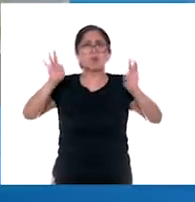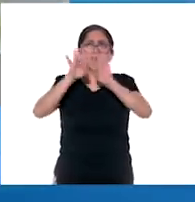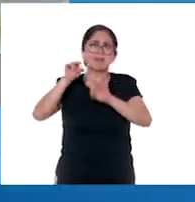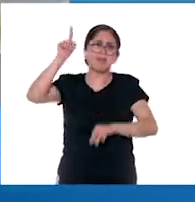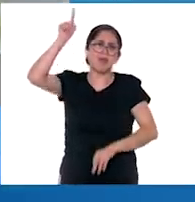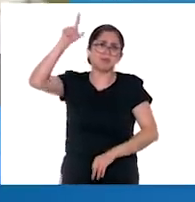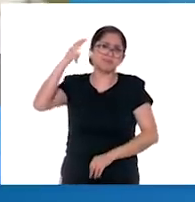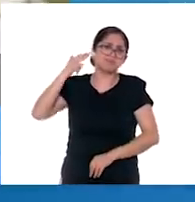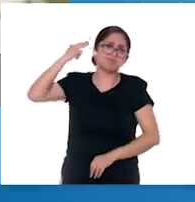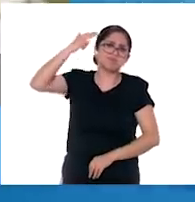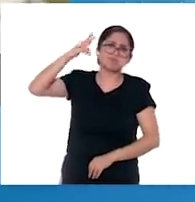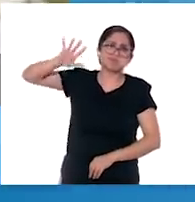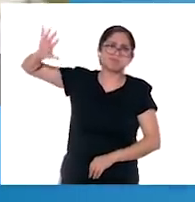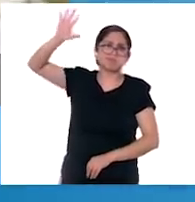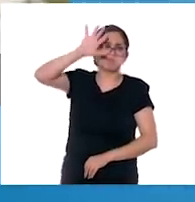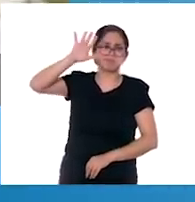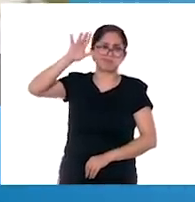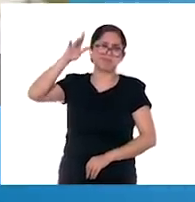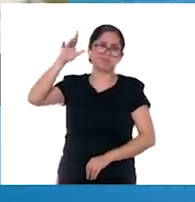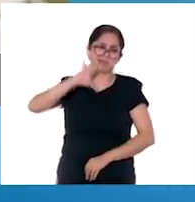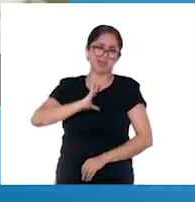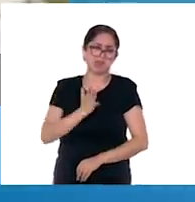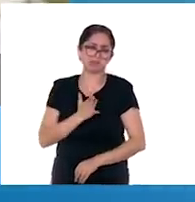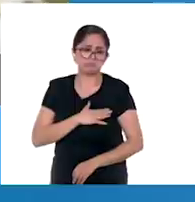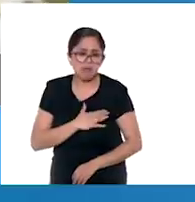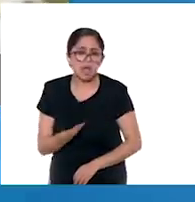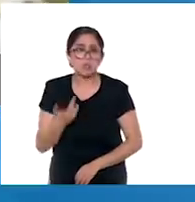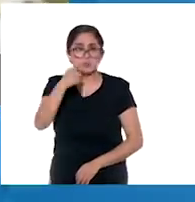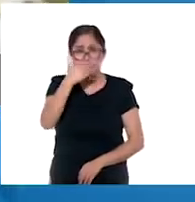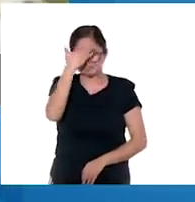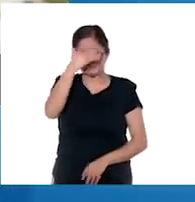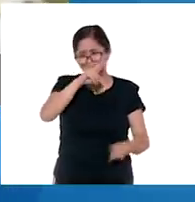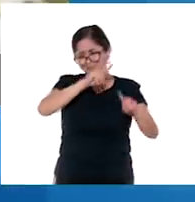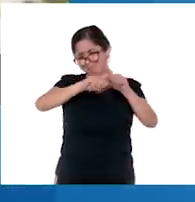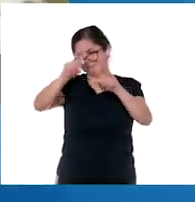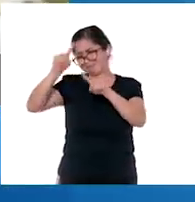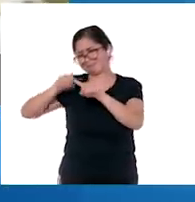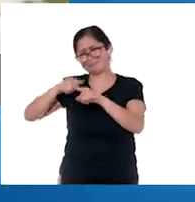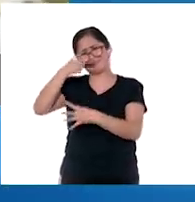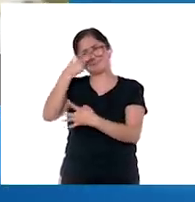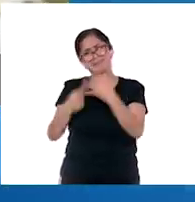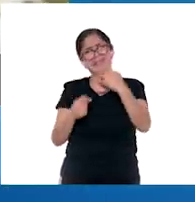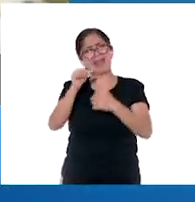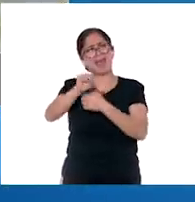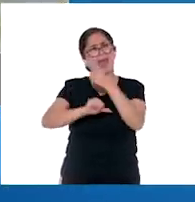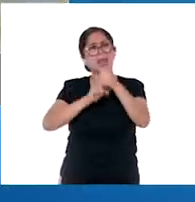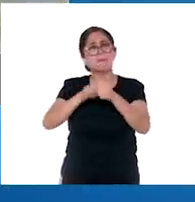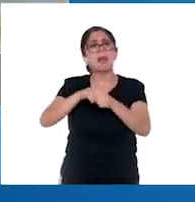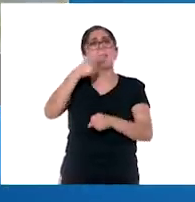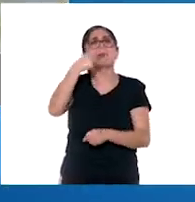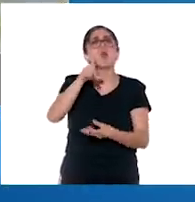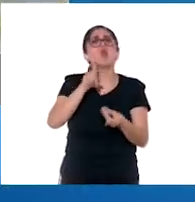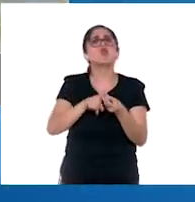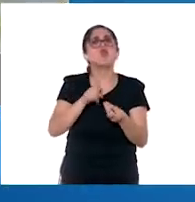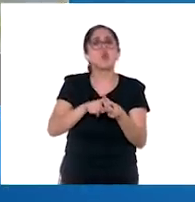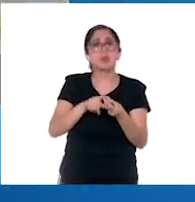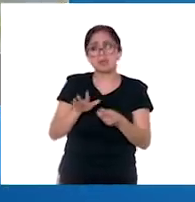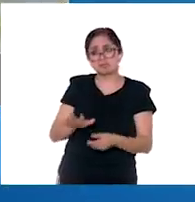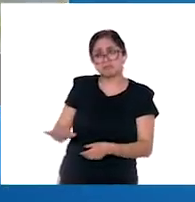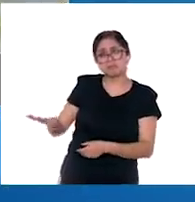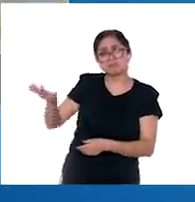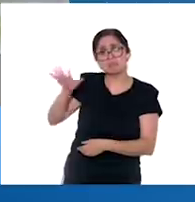había una infinidad de ganado, sobre todo en la parte de, en la Costa Chica hubo